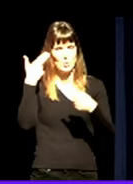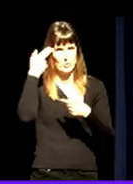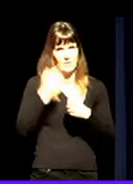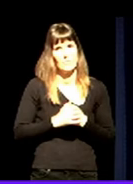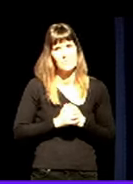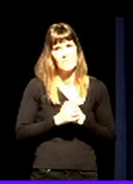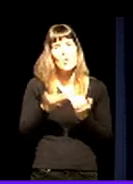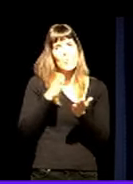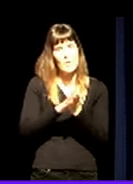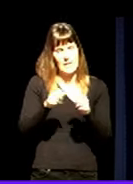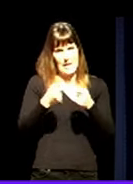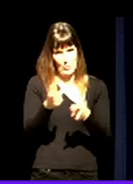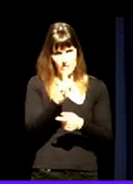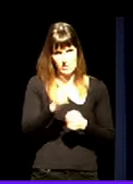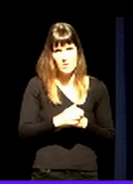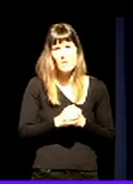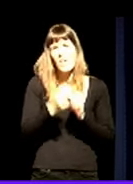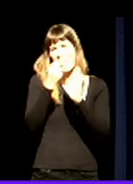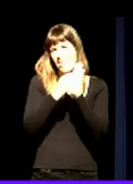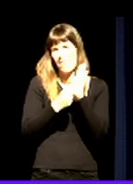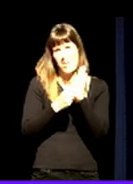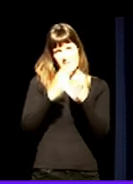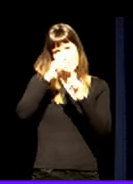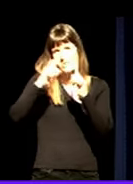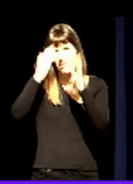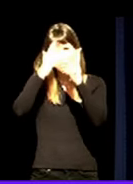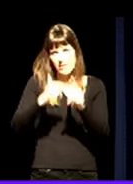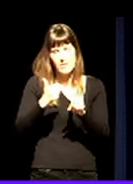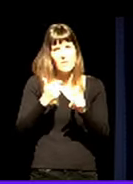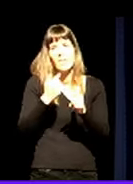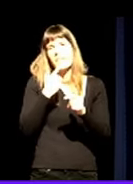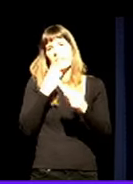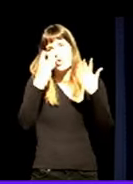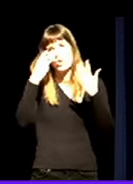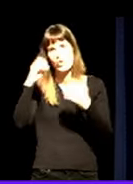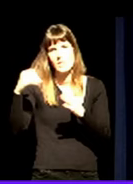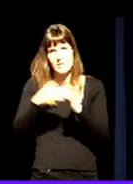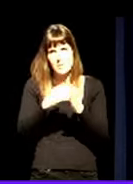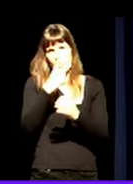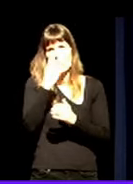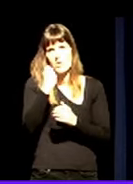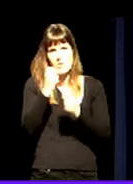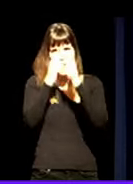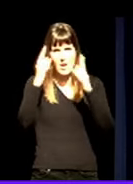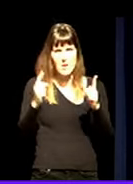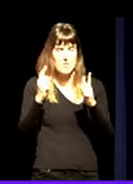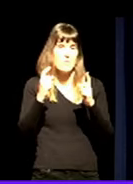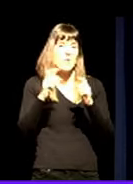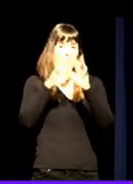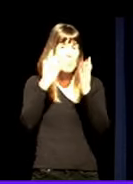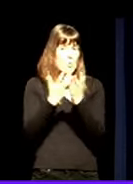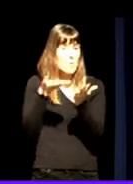Eta, gaurintzeko, eta, eta, Eta, un millón de personas mueren a daño del mundo por suicidio.